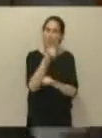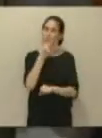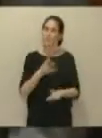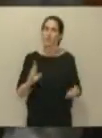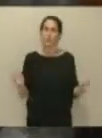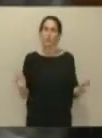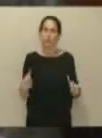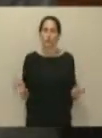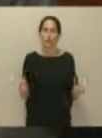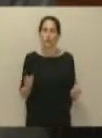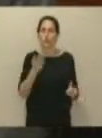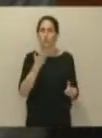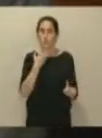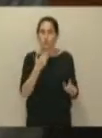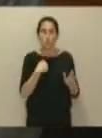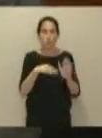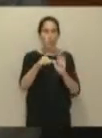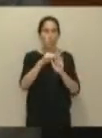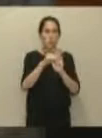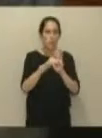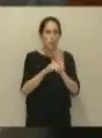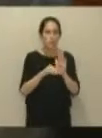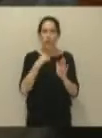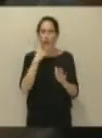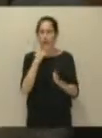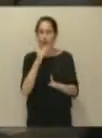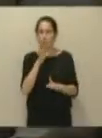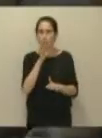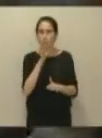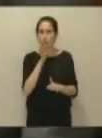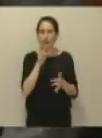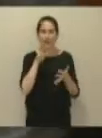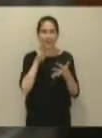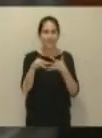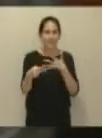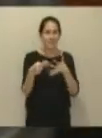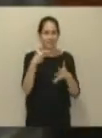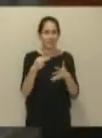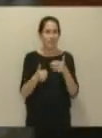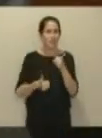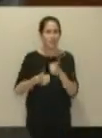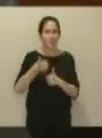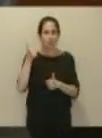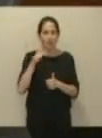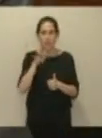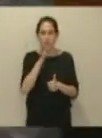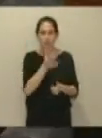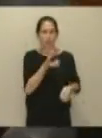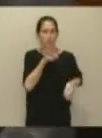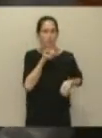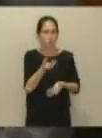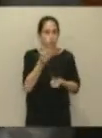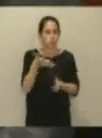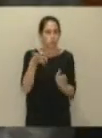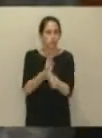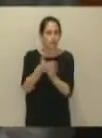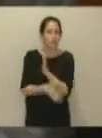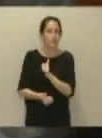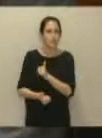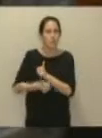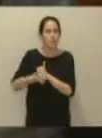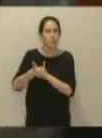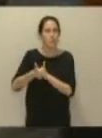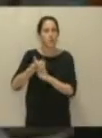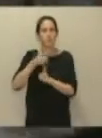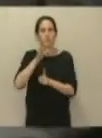medida que vaya en la línea de aumentar la transparencia, de aumentar la rendición de cuentas, de dar explicaciones de